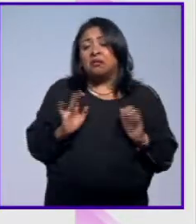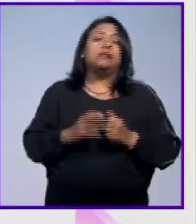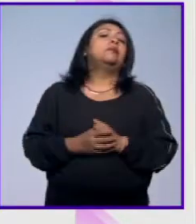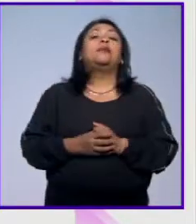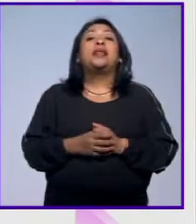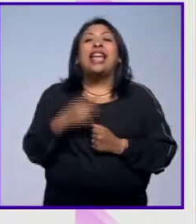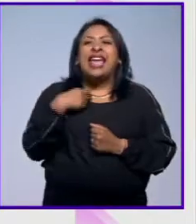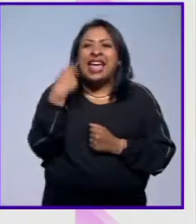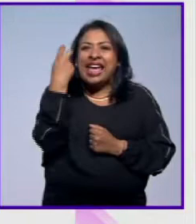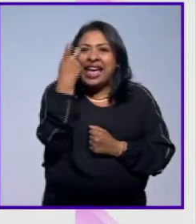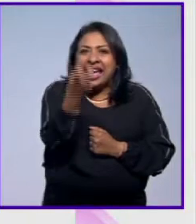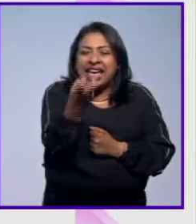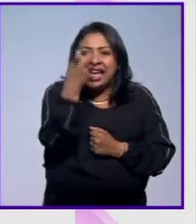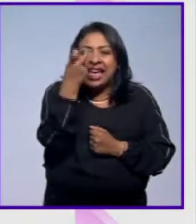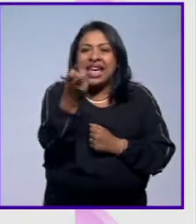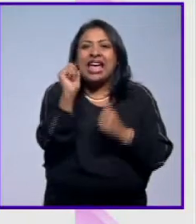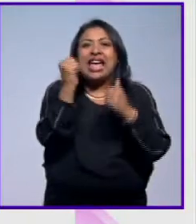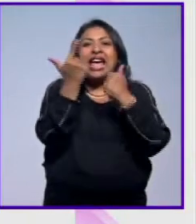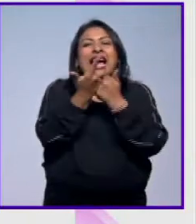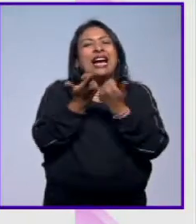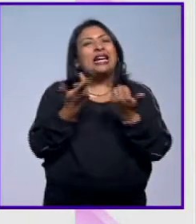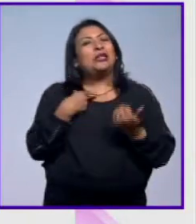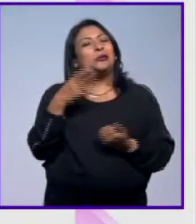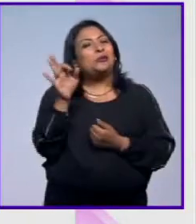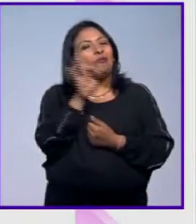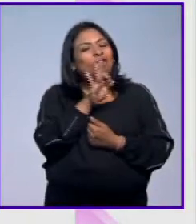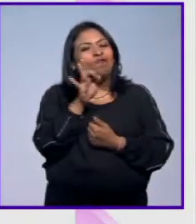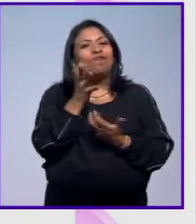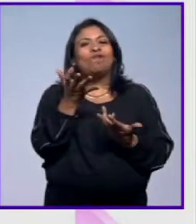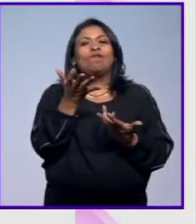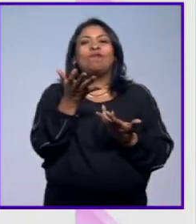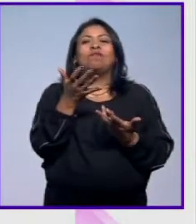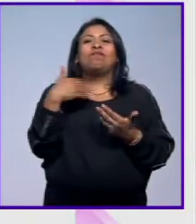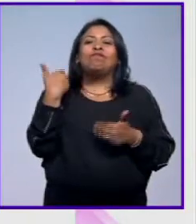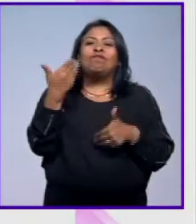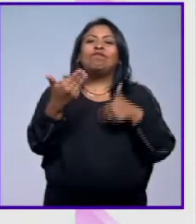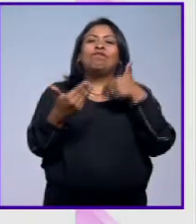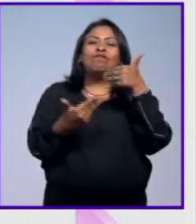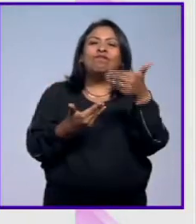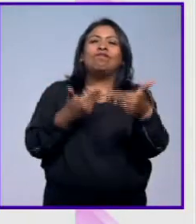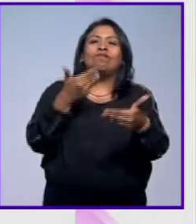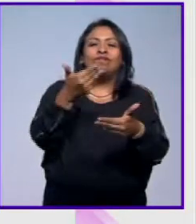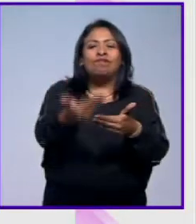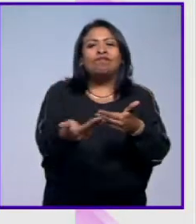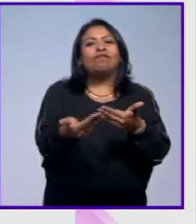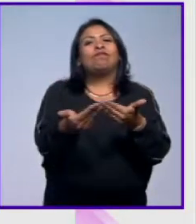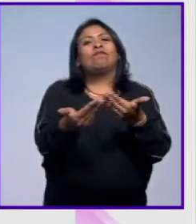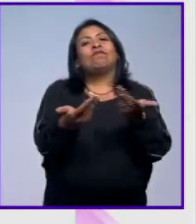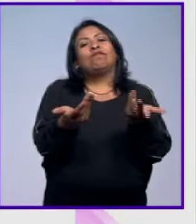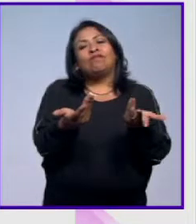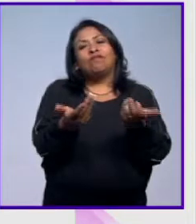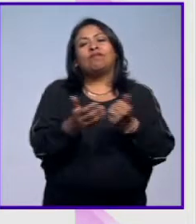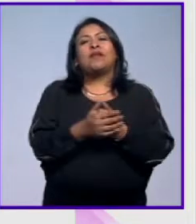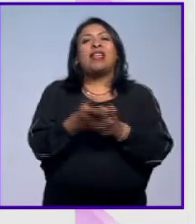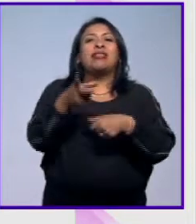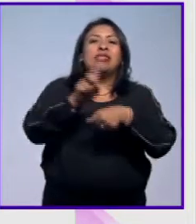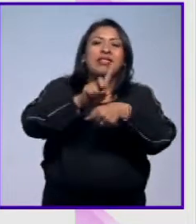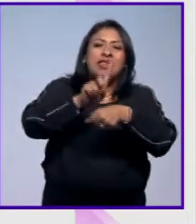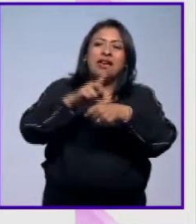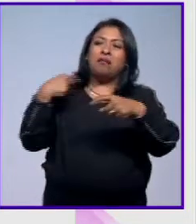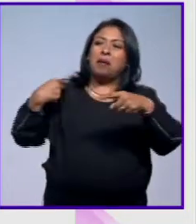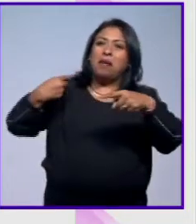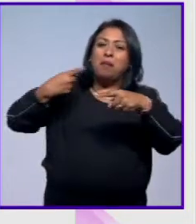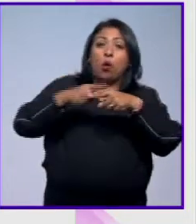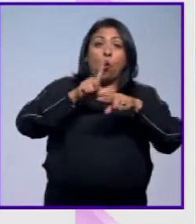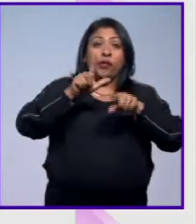Eso es algo que quizás todavía conforme han pasado justamente los días desde que